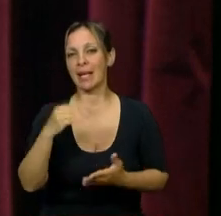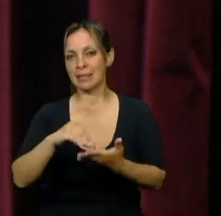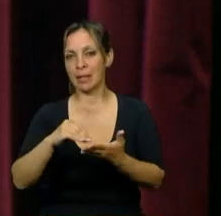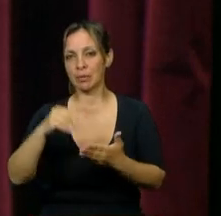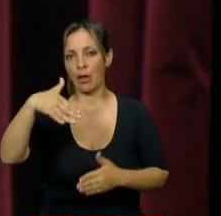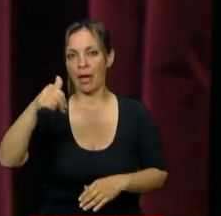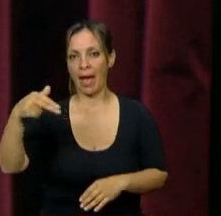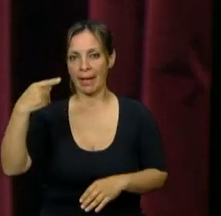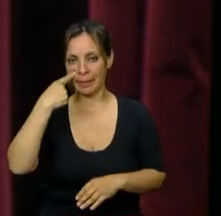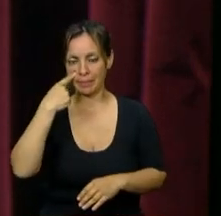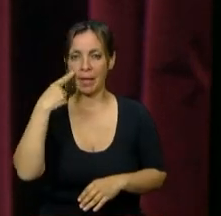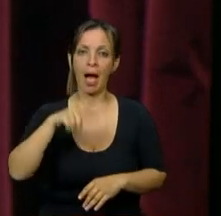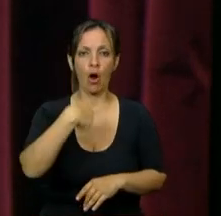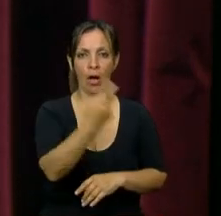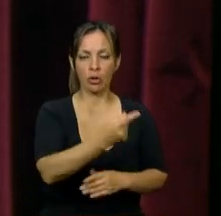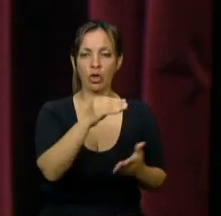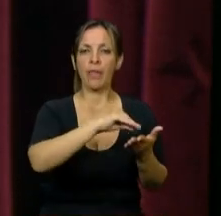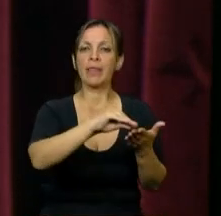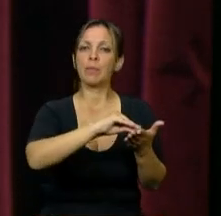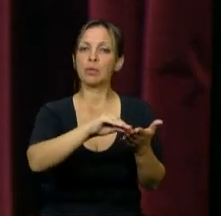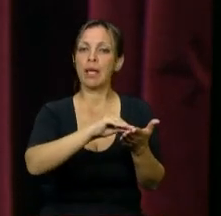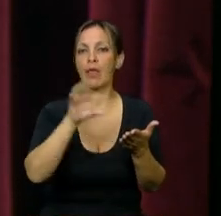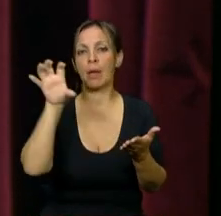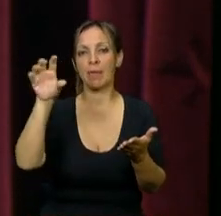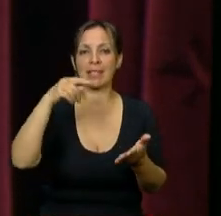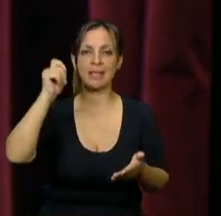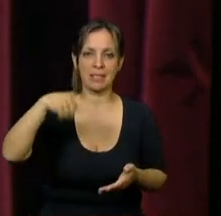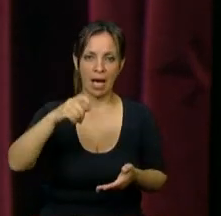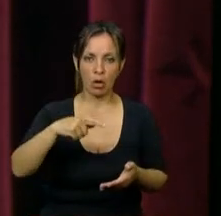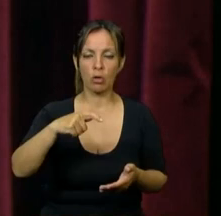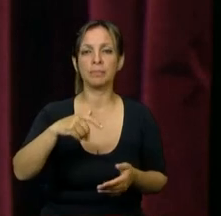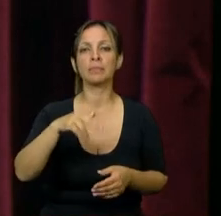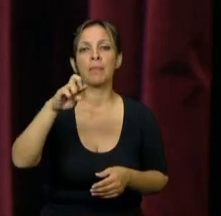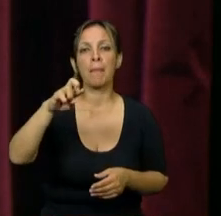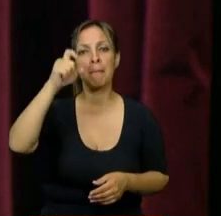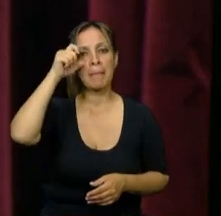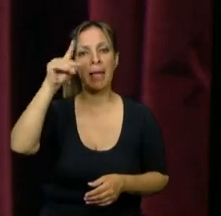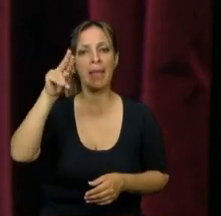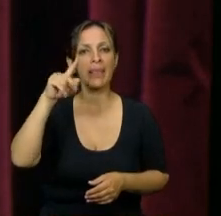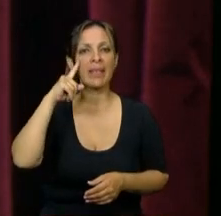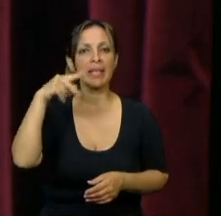En uso de la palabra, el diputado por la provincia del Chaco, Juan Manuel Pedrini.